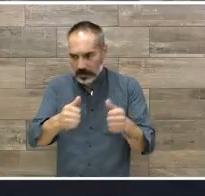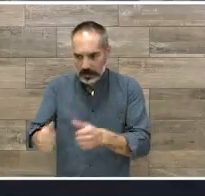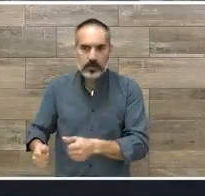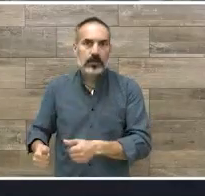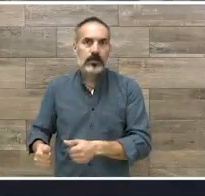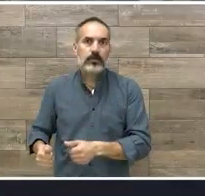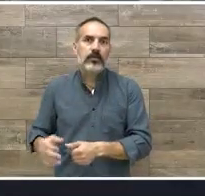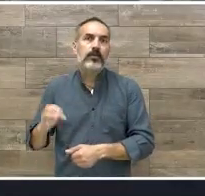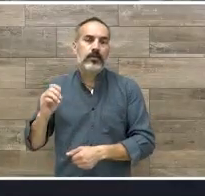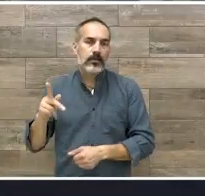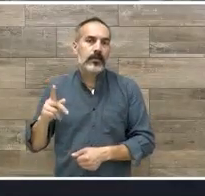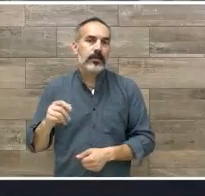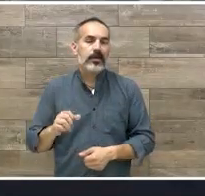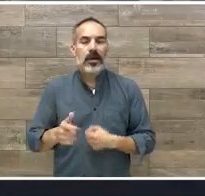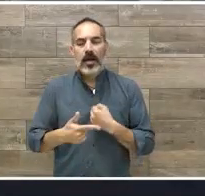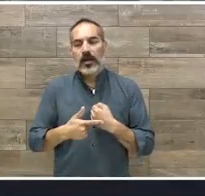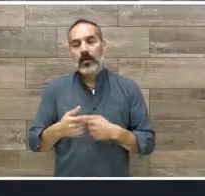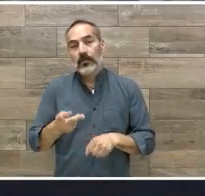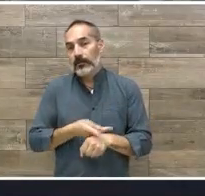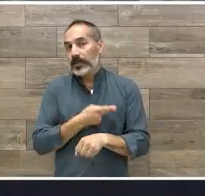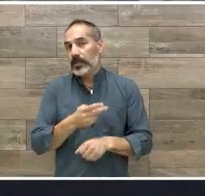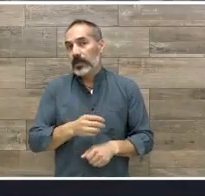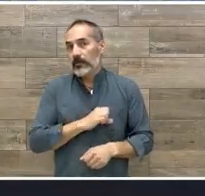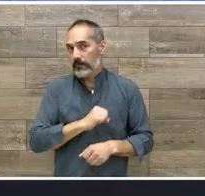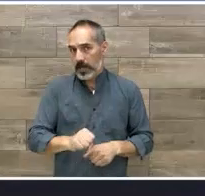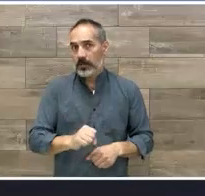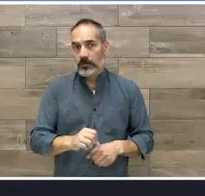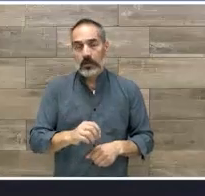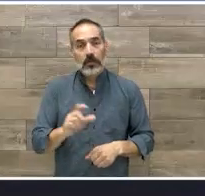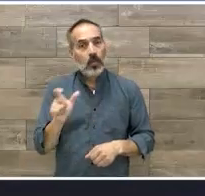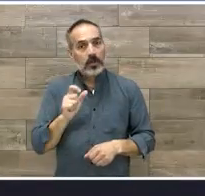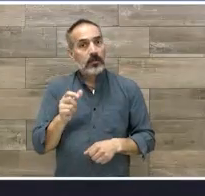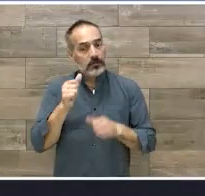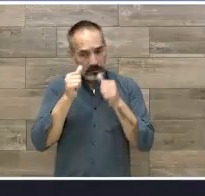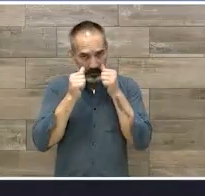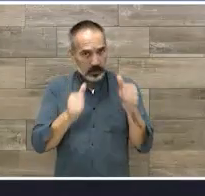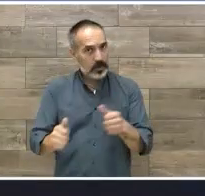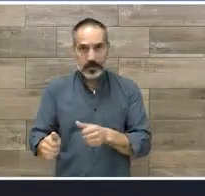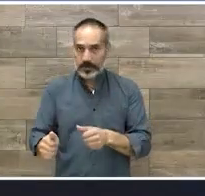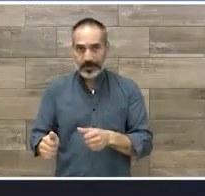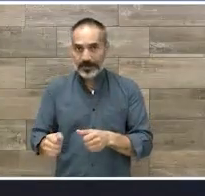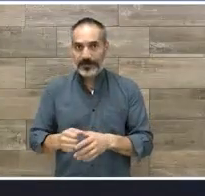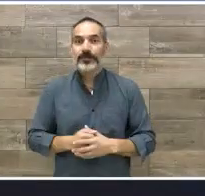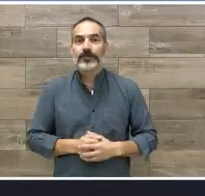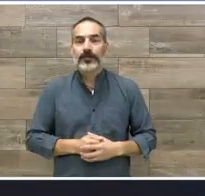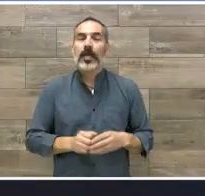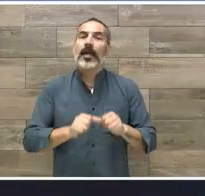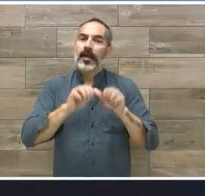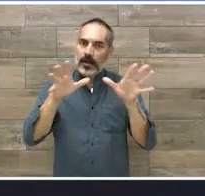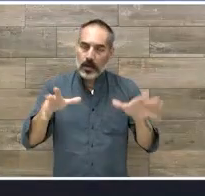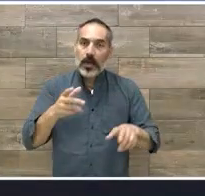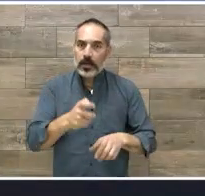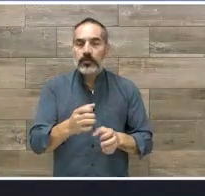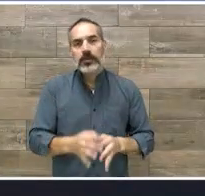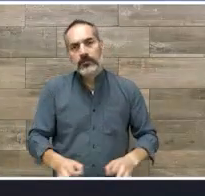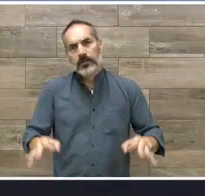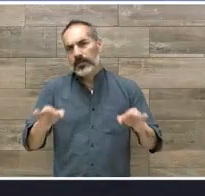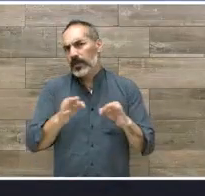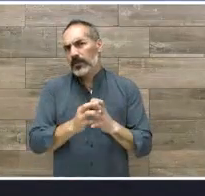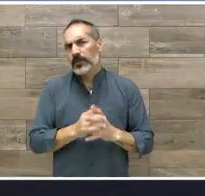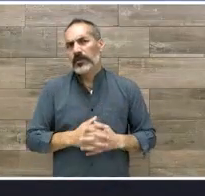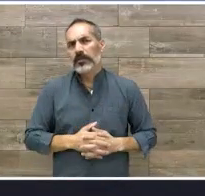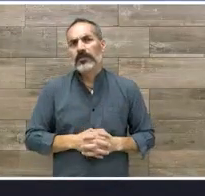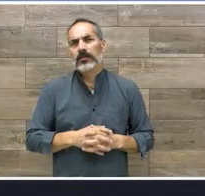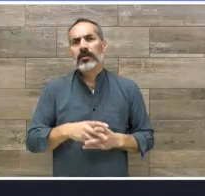algo va a ocasionar. Así es, claro, esta parte es muy, muy importante de cómo es que, pues al final somos